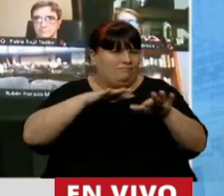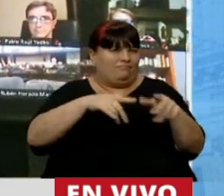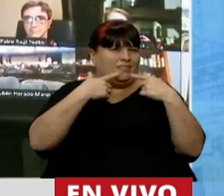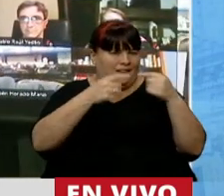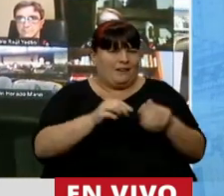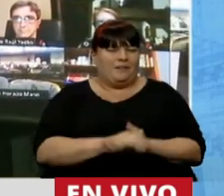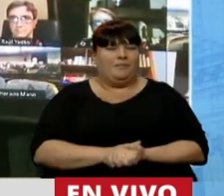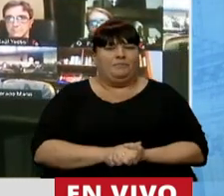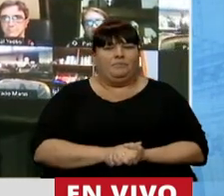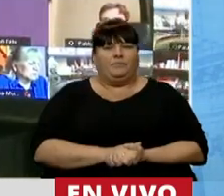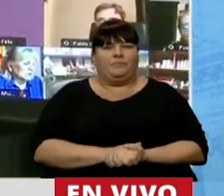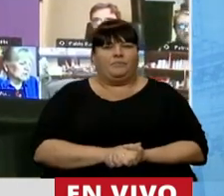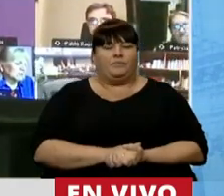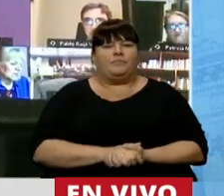largado.